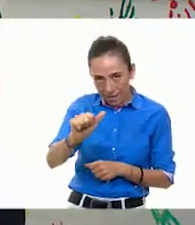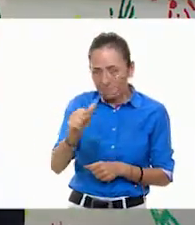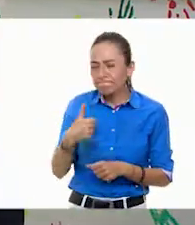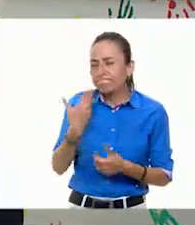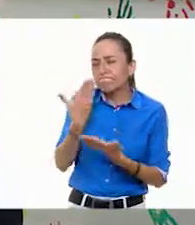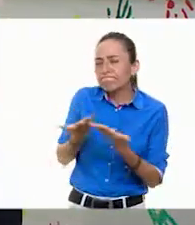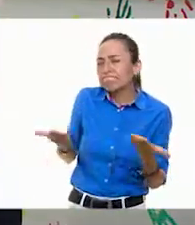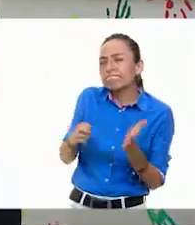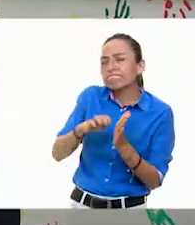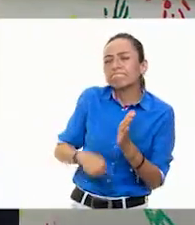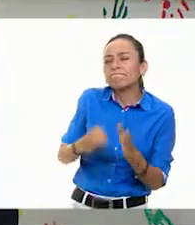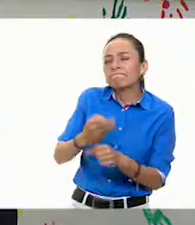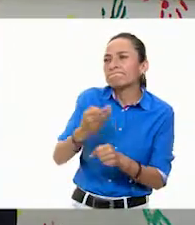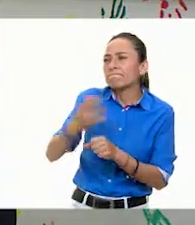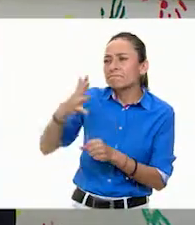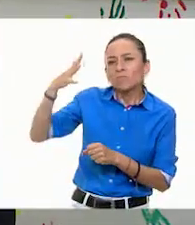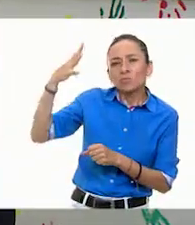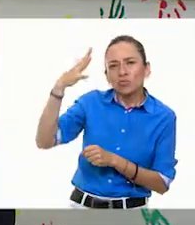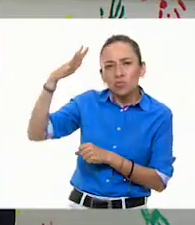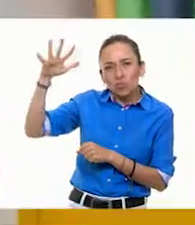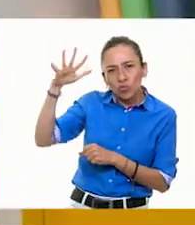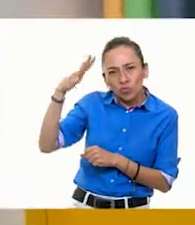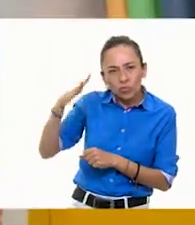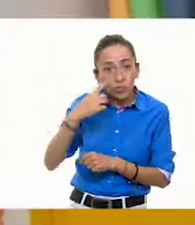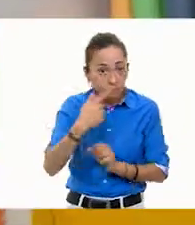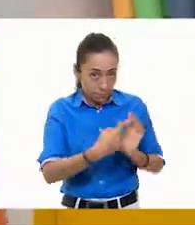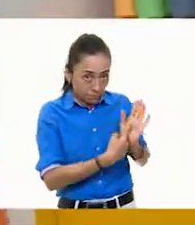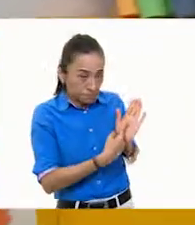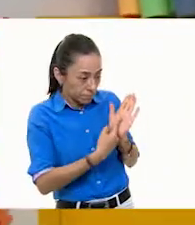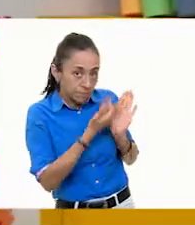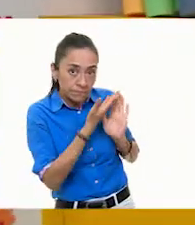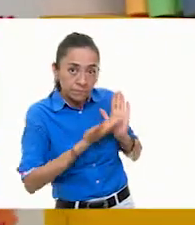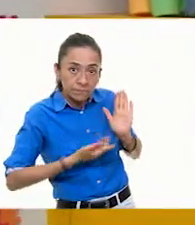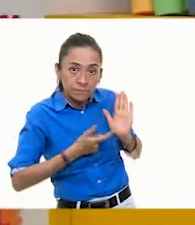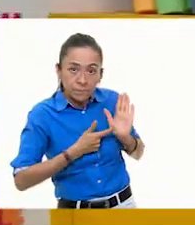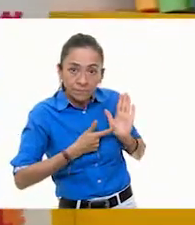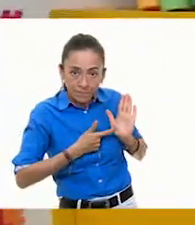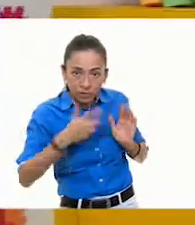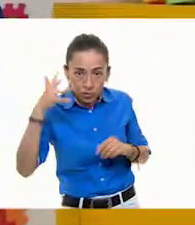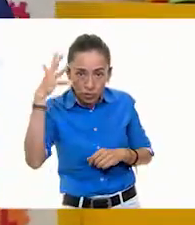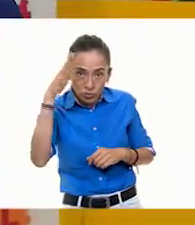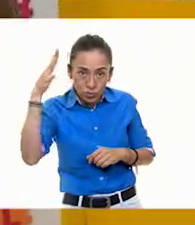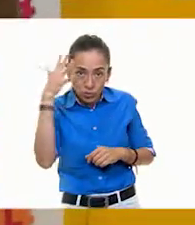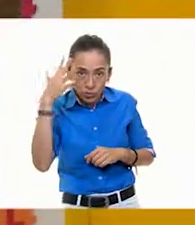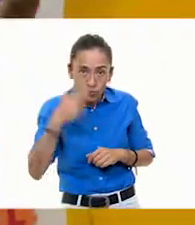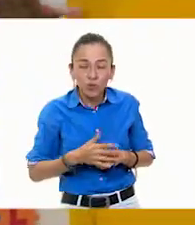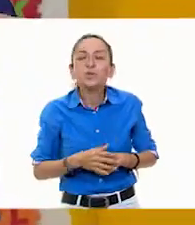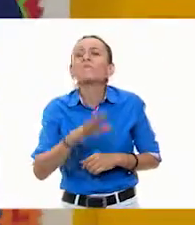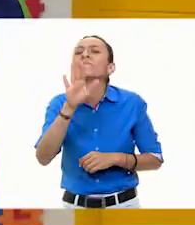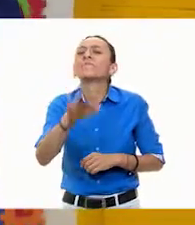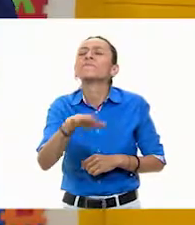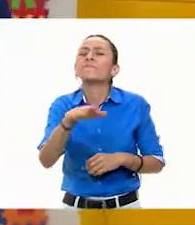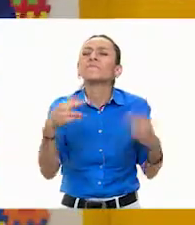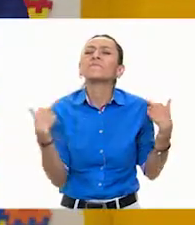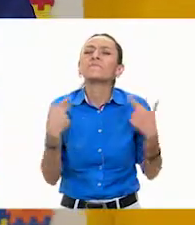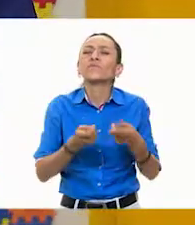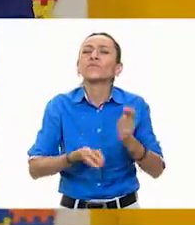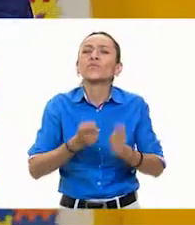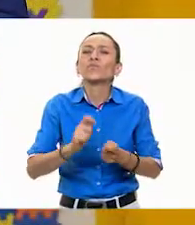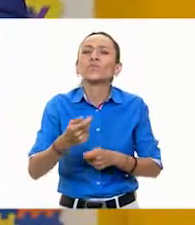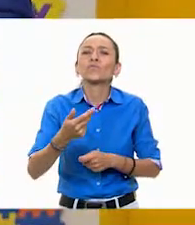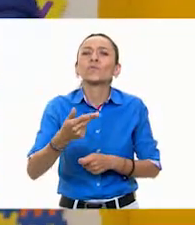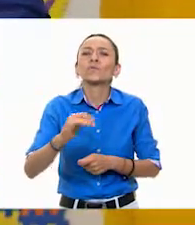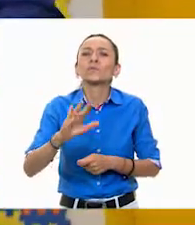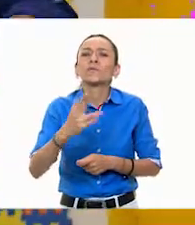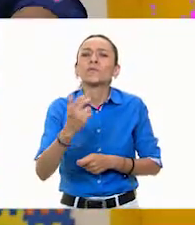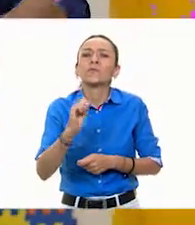que los niños lo vayan viendo. Aquí tenemos que es este sol. Igualmente, maestro, el arte wixol veo que utiliza mucho